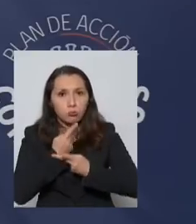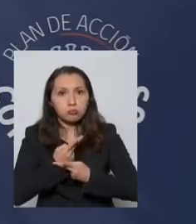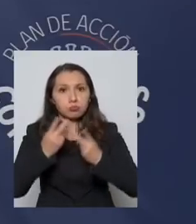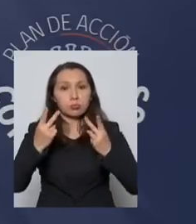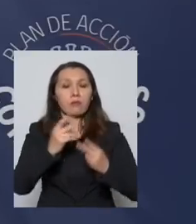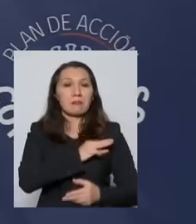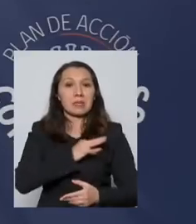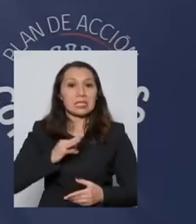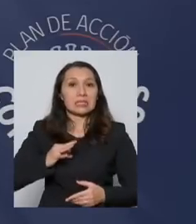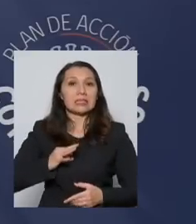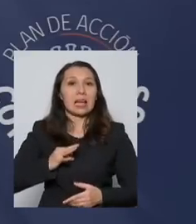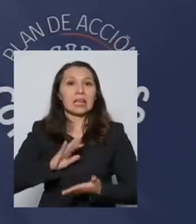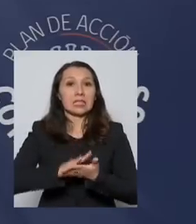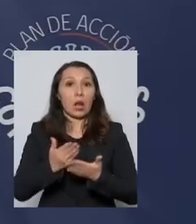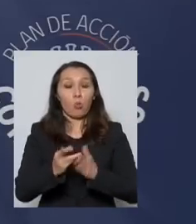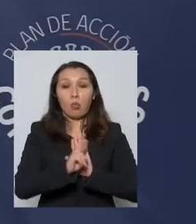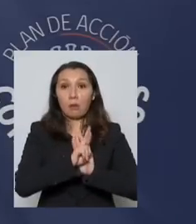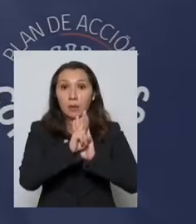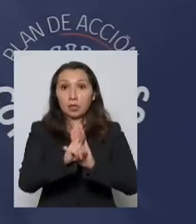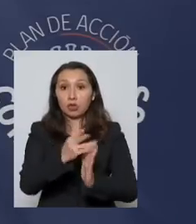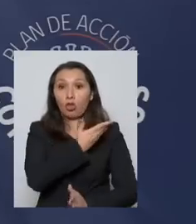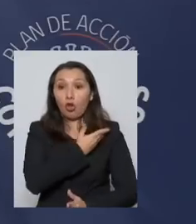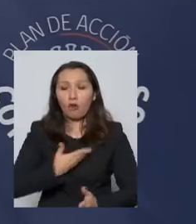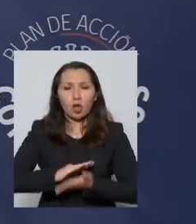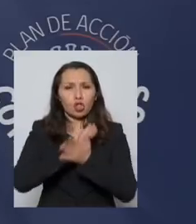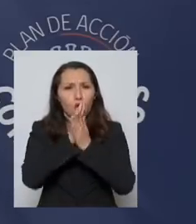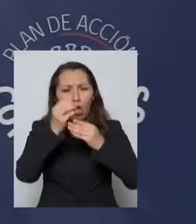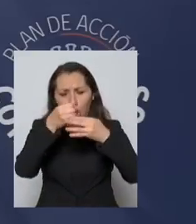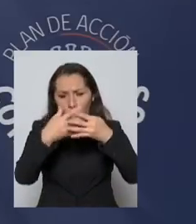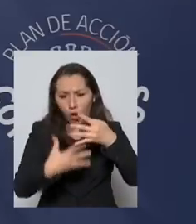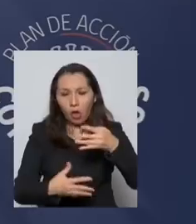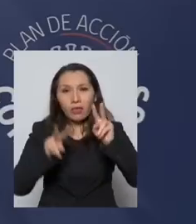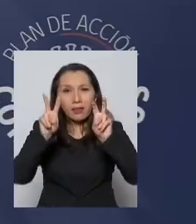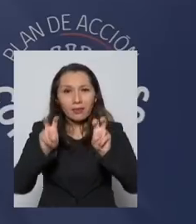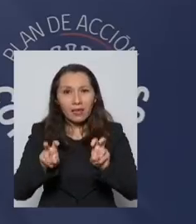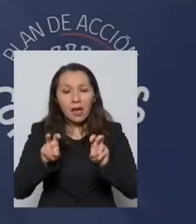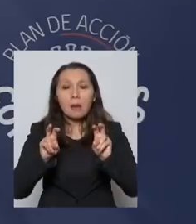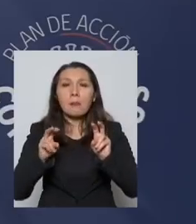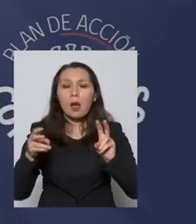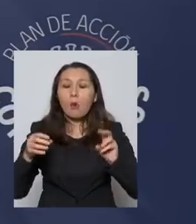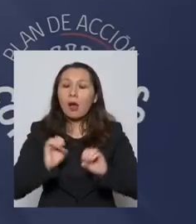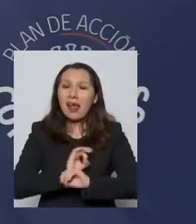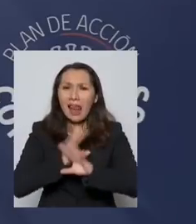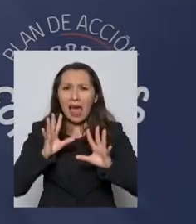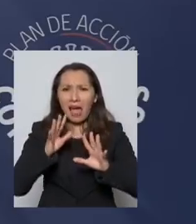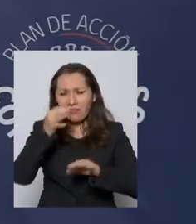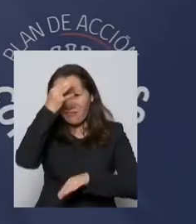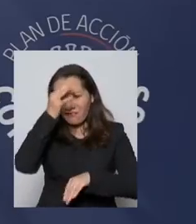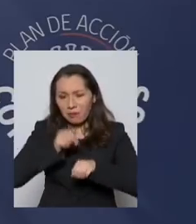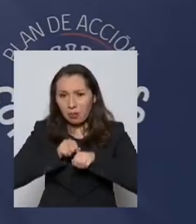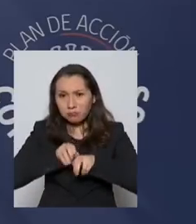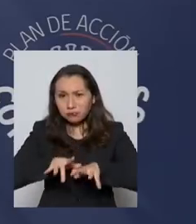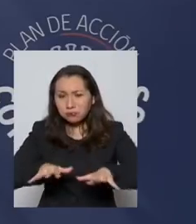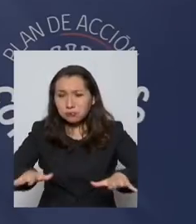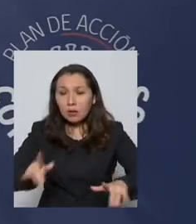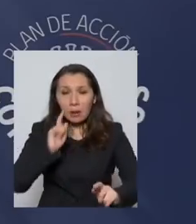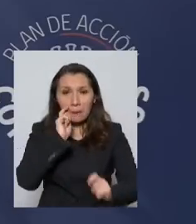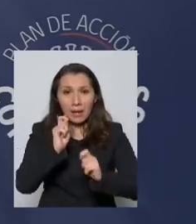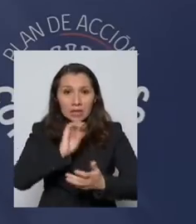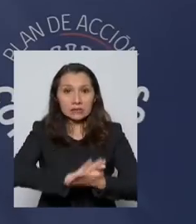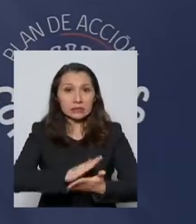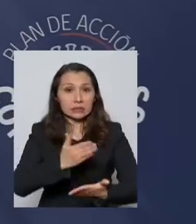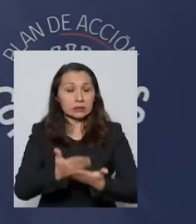del Ministerio de Salud y del Gobierno todos estos temas relacionados a esta grave pandemia, a este gran riesgo